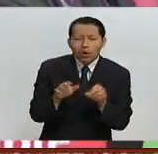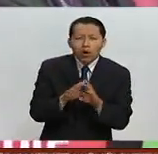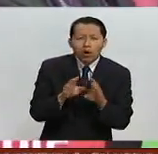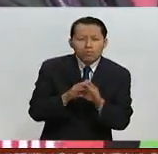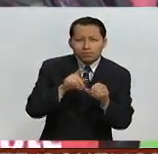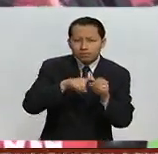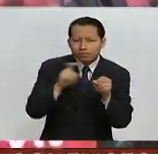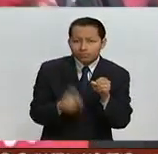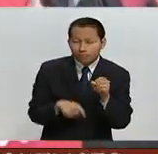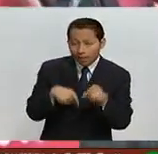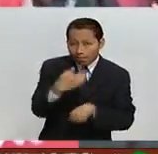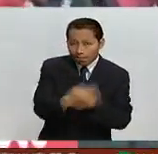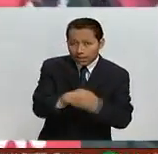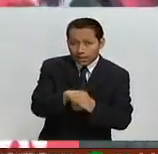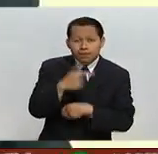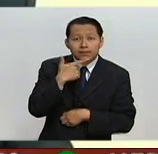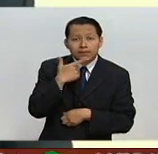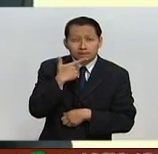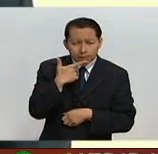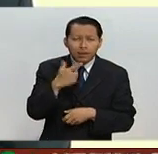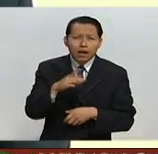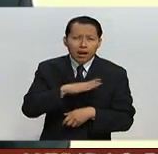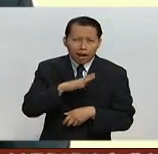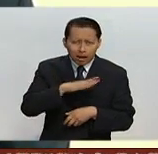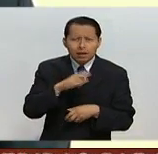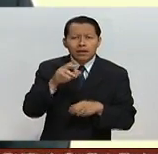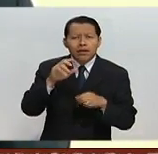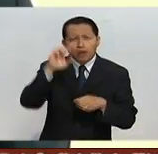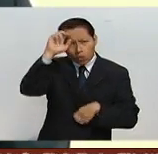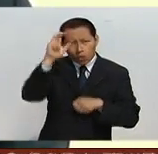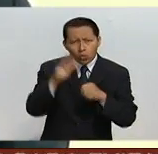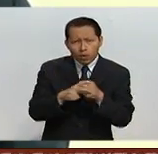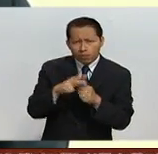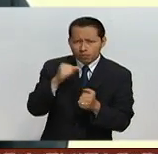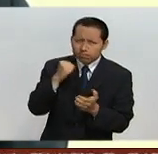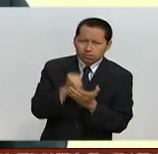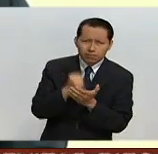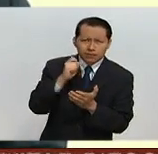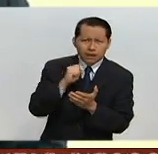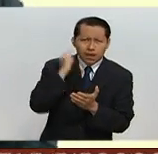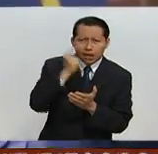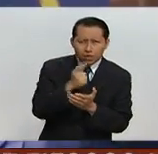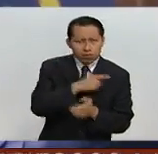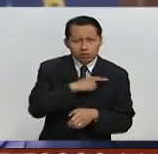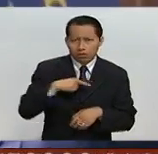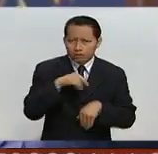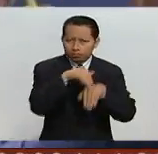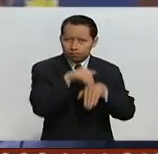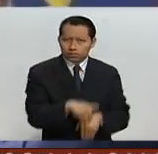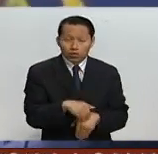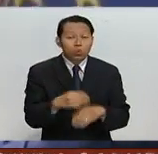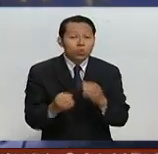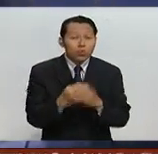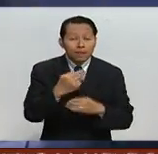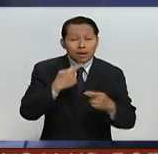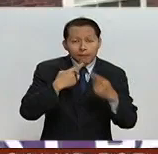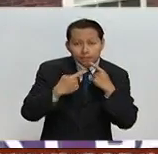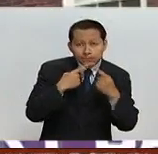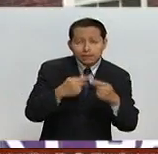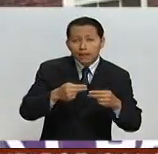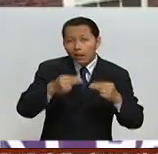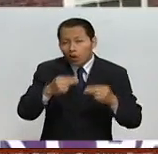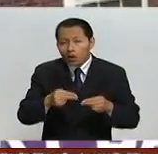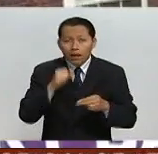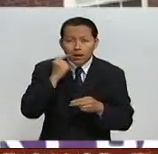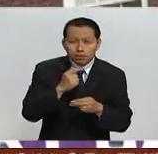la Gran Bretaña deberá acatar los dictámenes europeos y no podrá formar parte de ninguna nueva negociación. La población, en favor